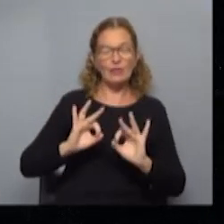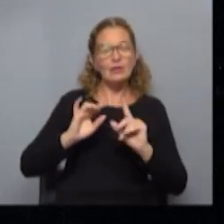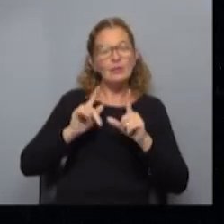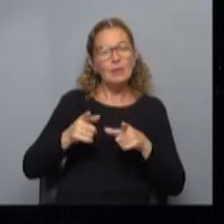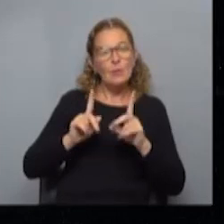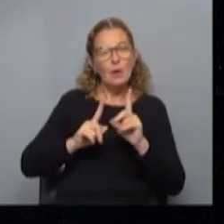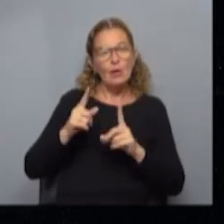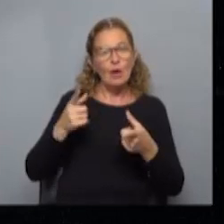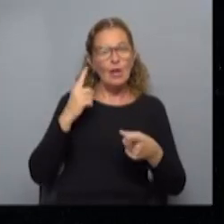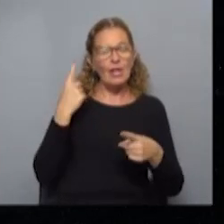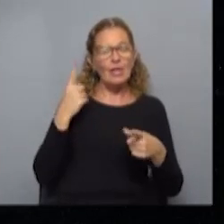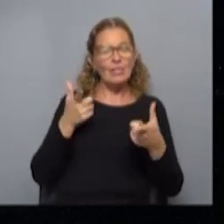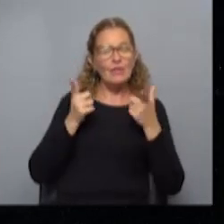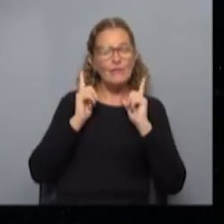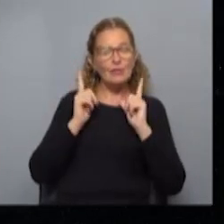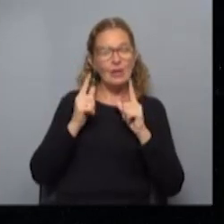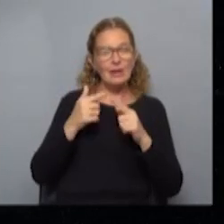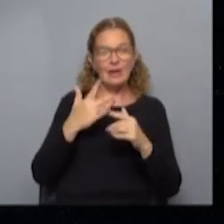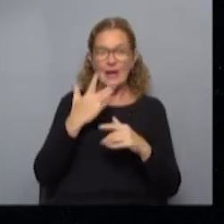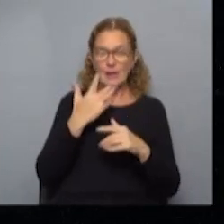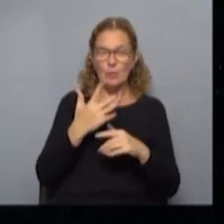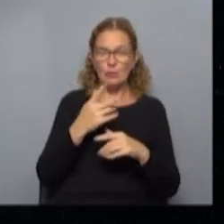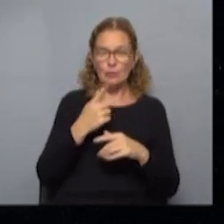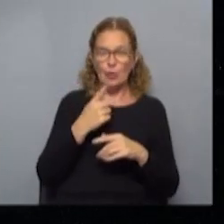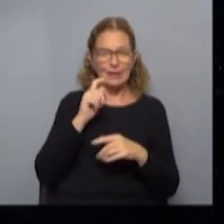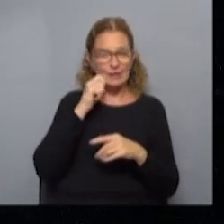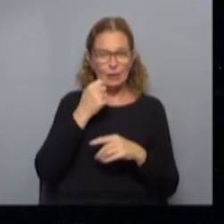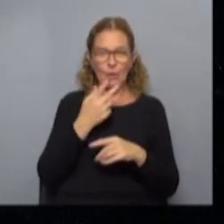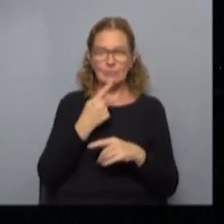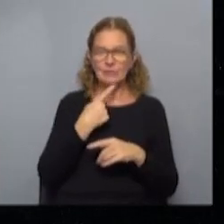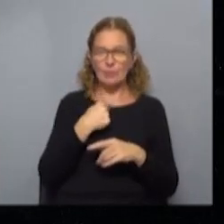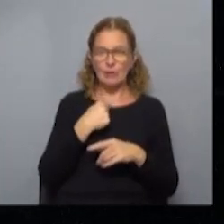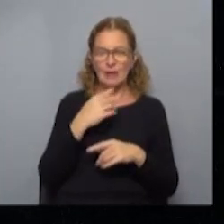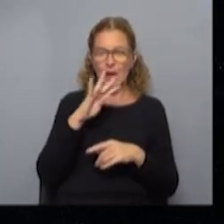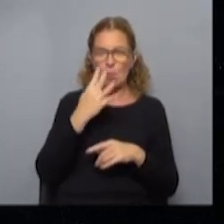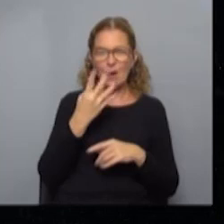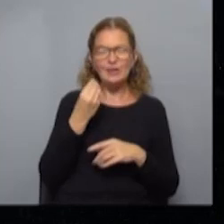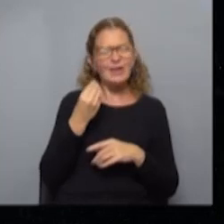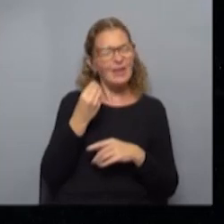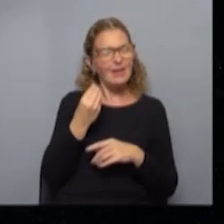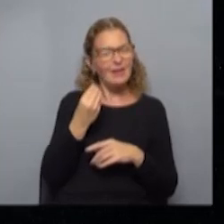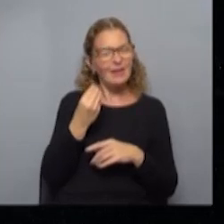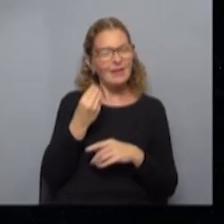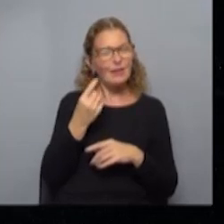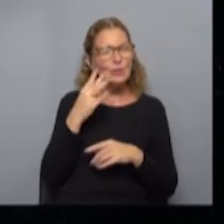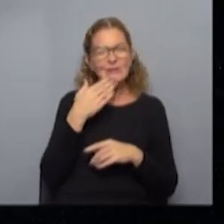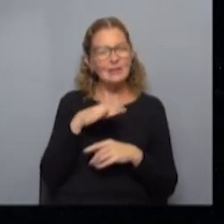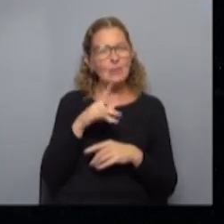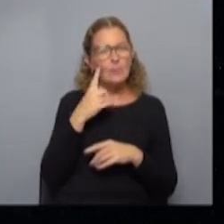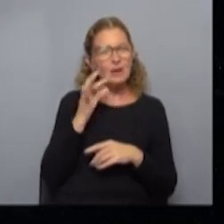también a disfrutar de los hermosos y ricos sabores que tiene este hermoso departamento. ¿La cuarta edición de la qué? Perdona que no te entendí eso.